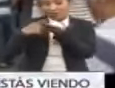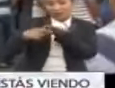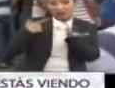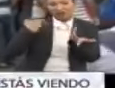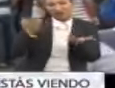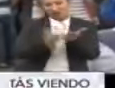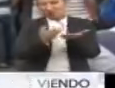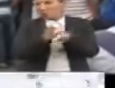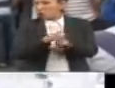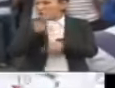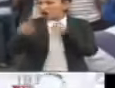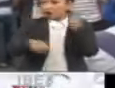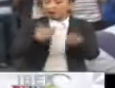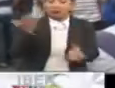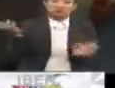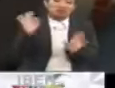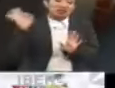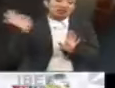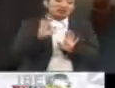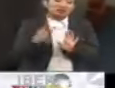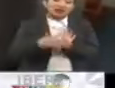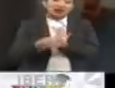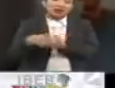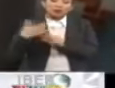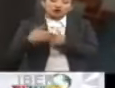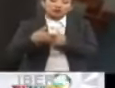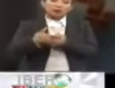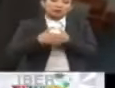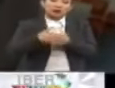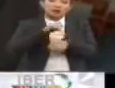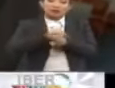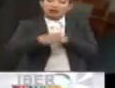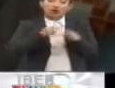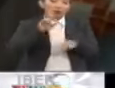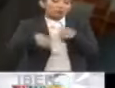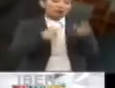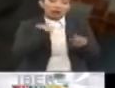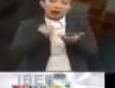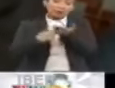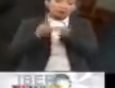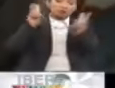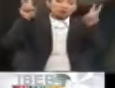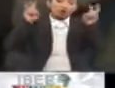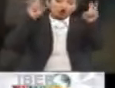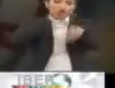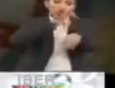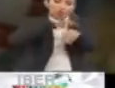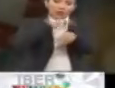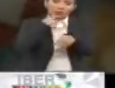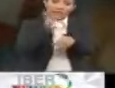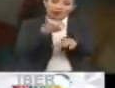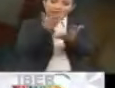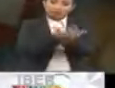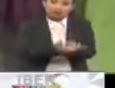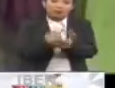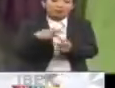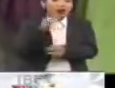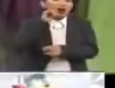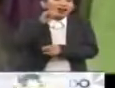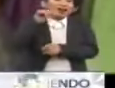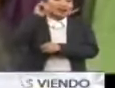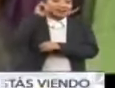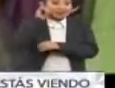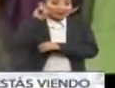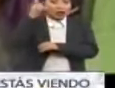criticado, probablemente vaya a ser muy criticado en las próximas semanas, que deciden no ir por cuestiones médicas, dice él, pero ayer fue el único